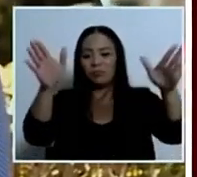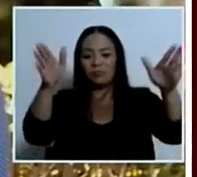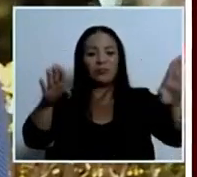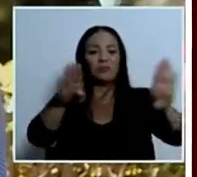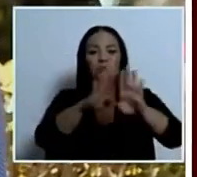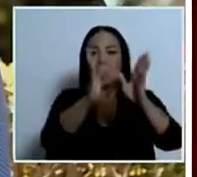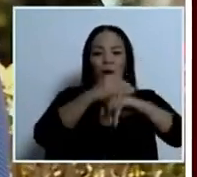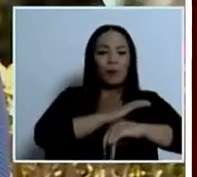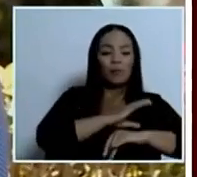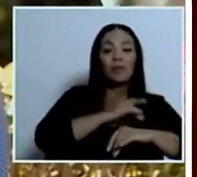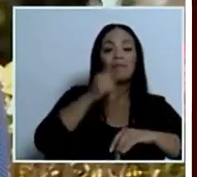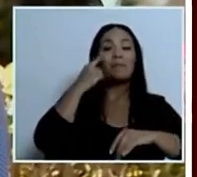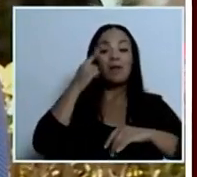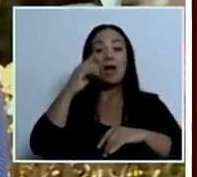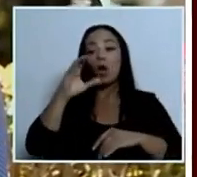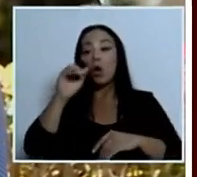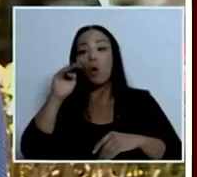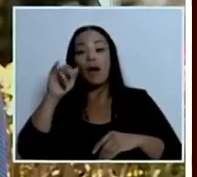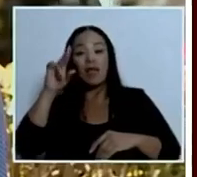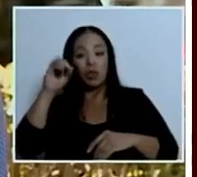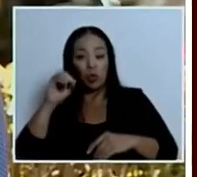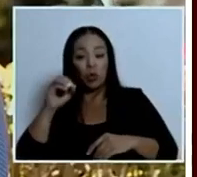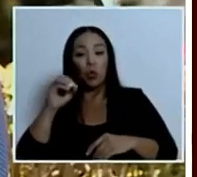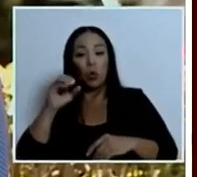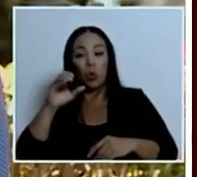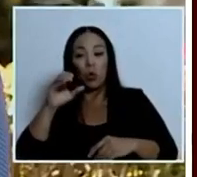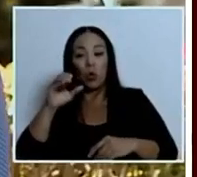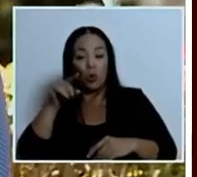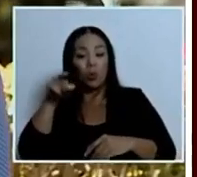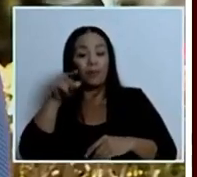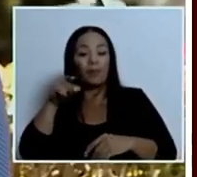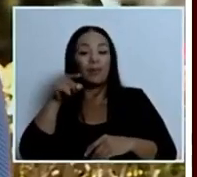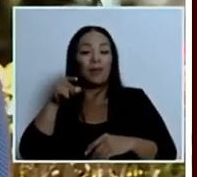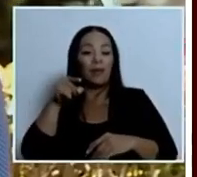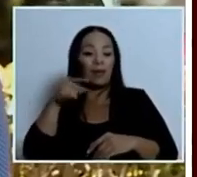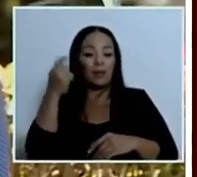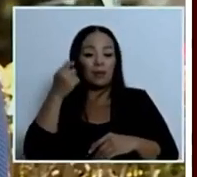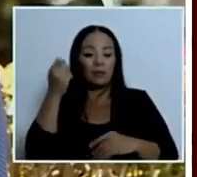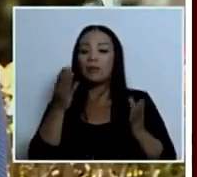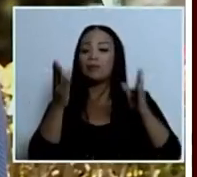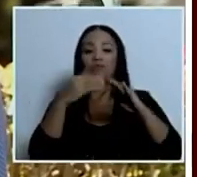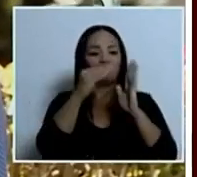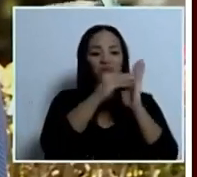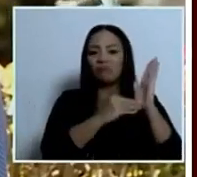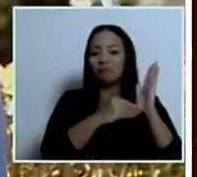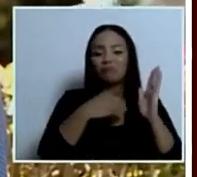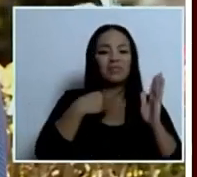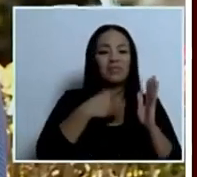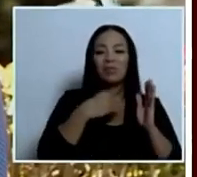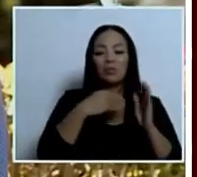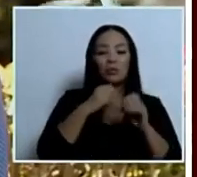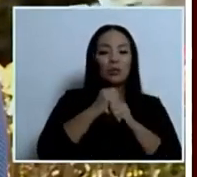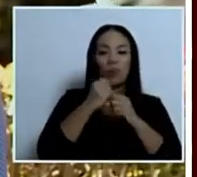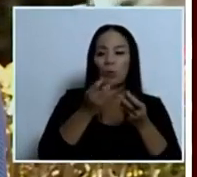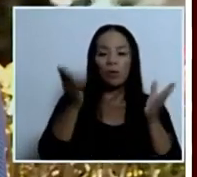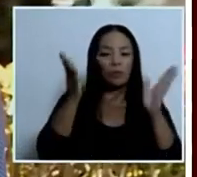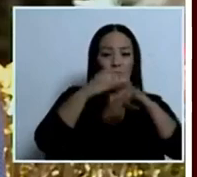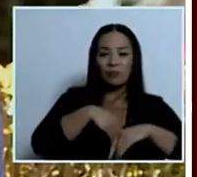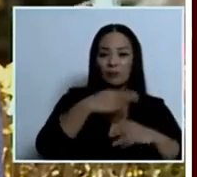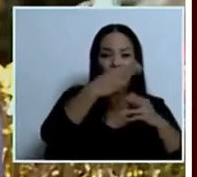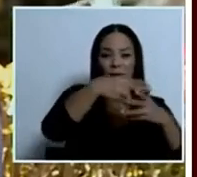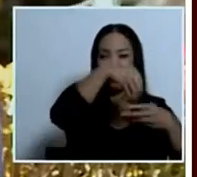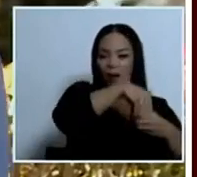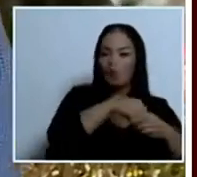comando norte de la Cruz Guanacaste no está inscrito ni siquiera al nombre del Ministerio de Seguridad Pública y no solo eso presidente